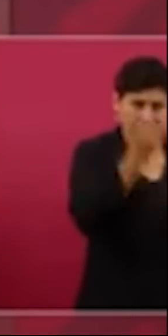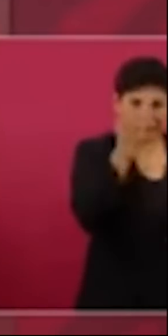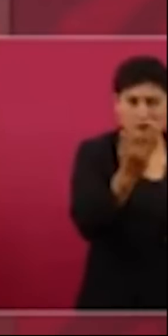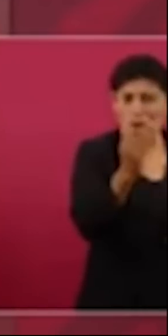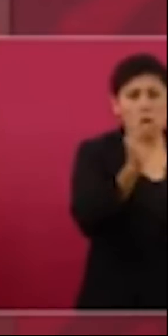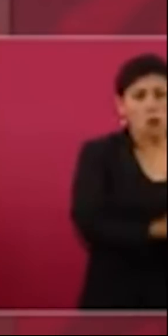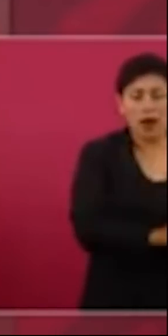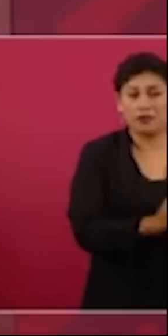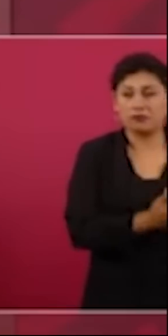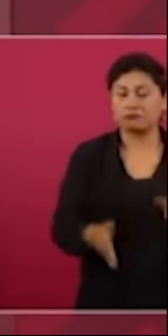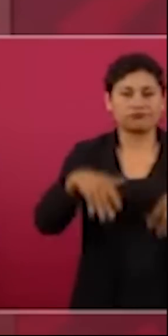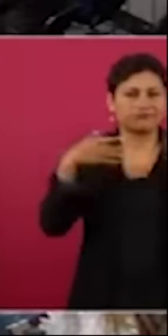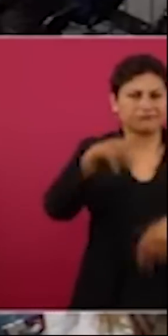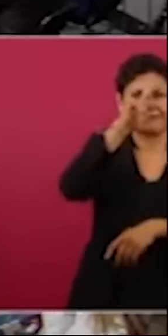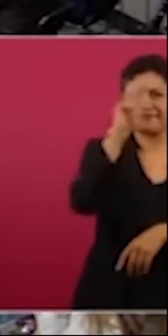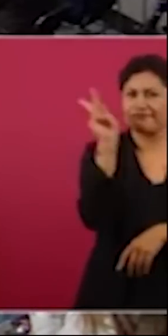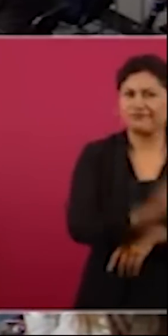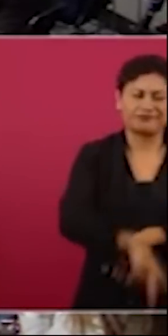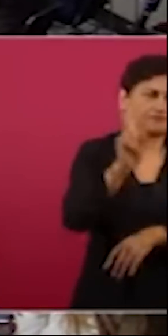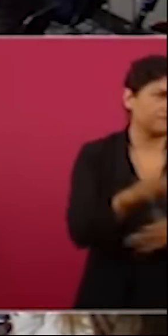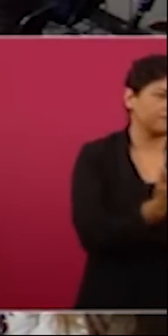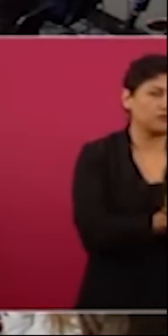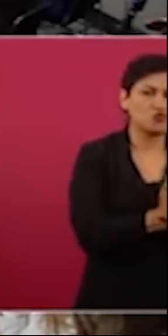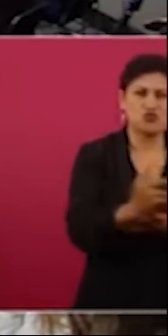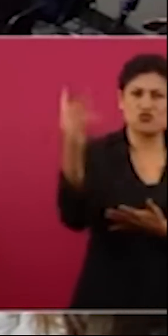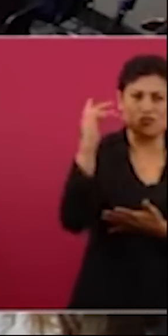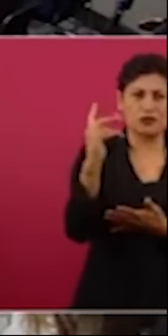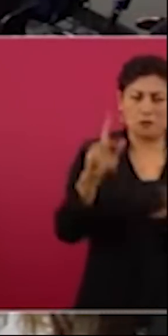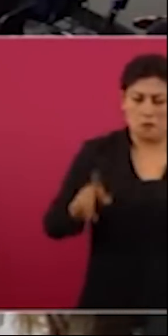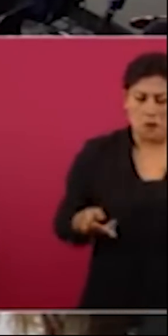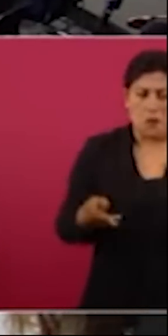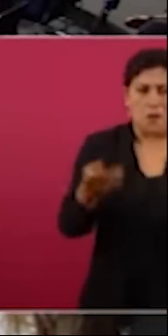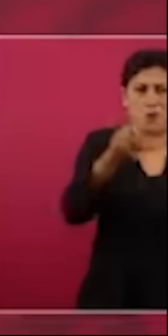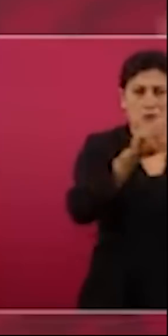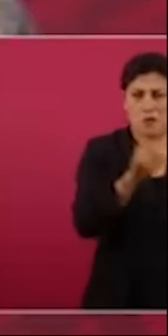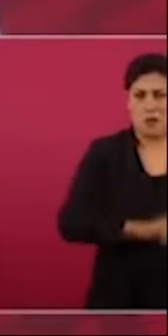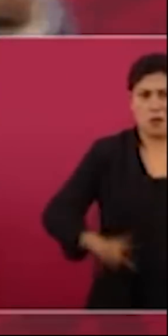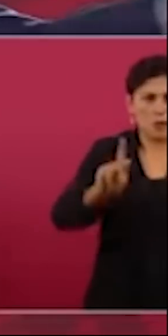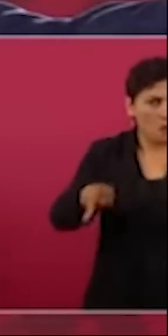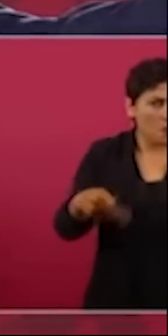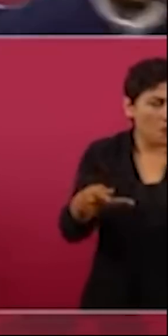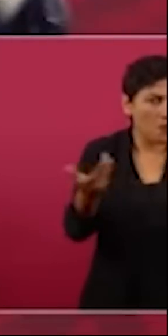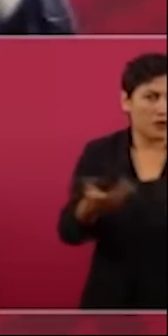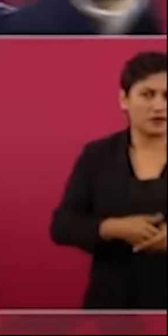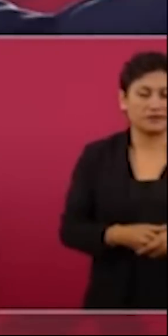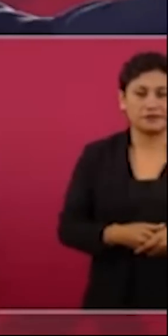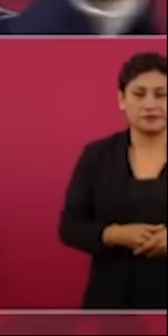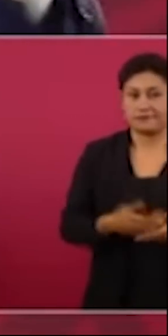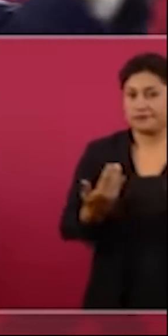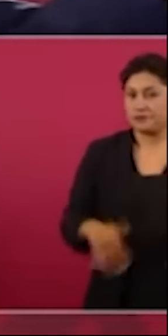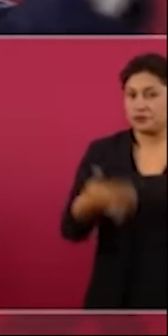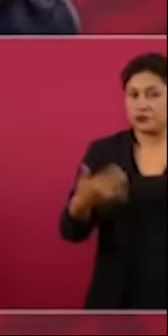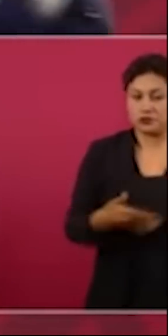se enajenó tanto el territorio nacional como en este periodo